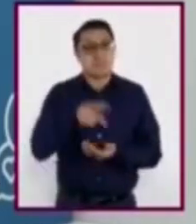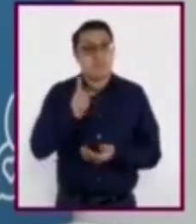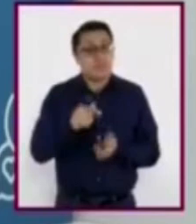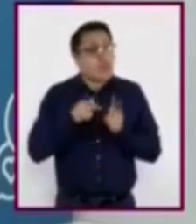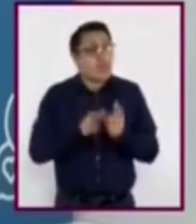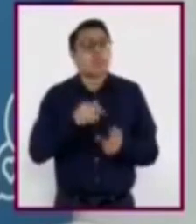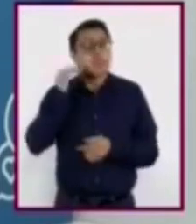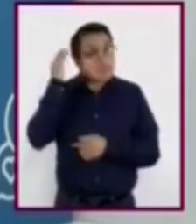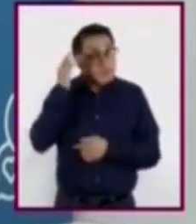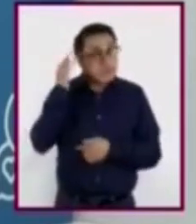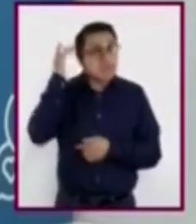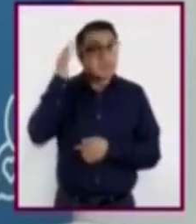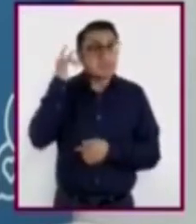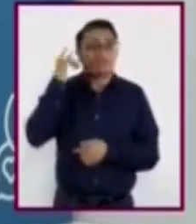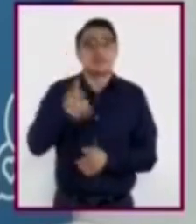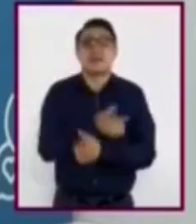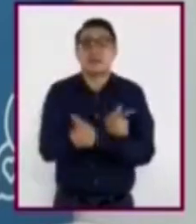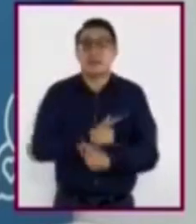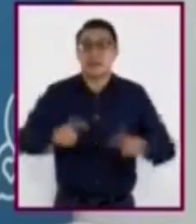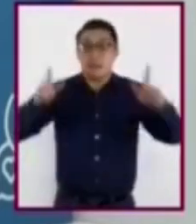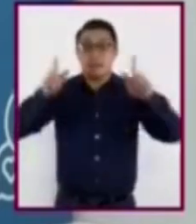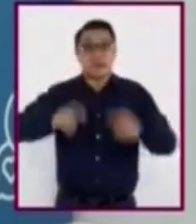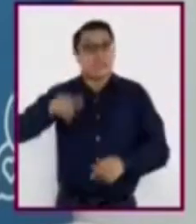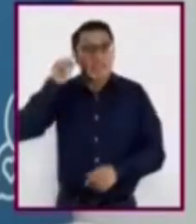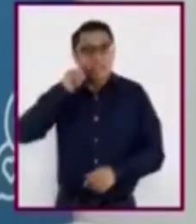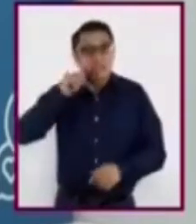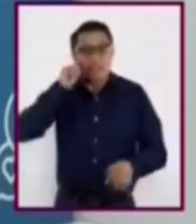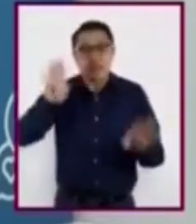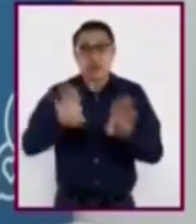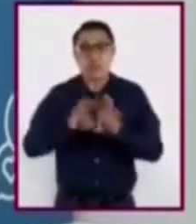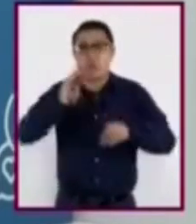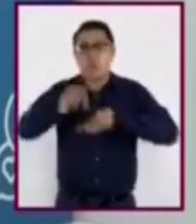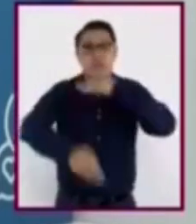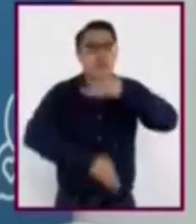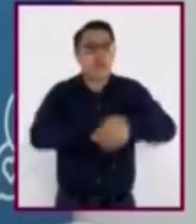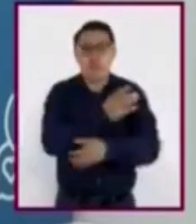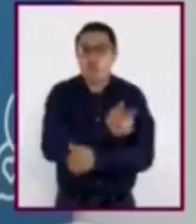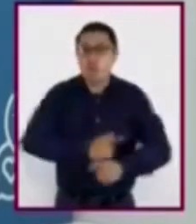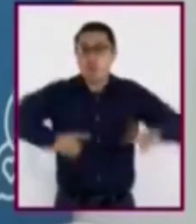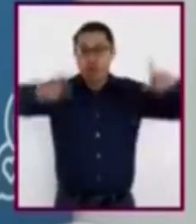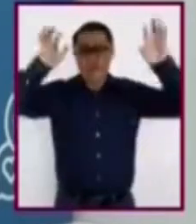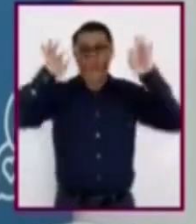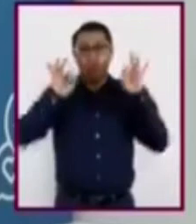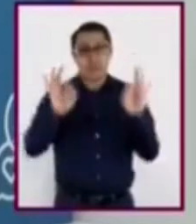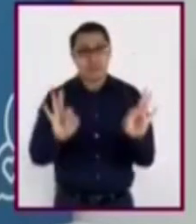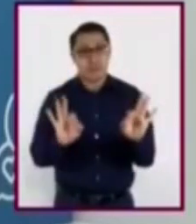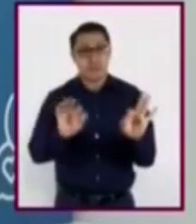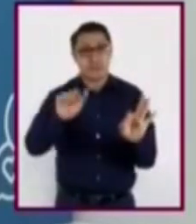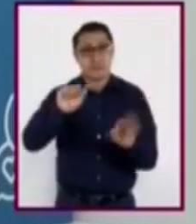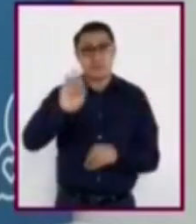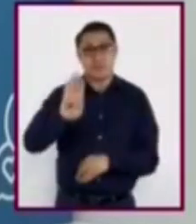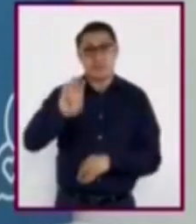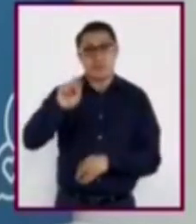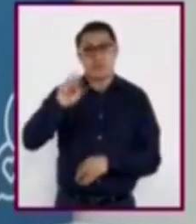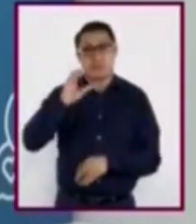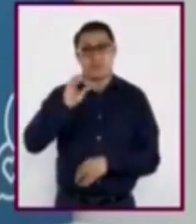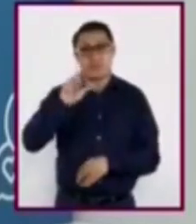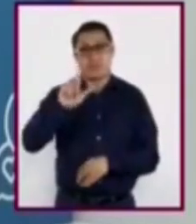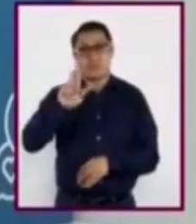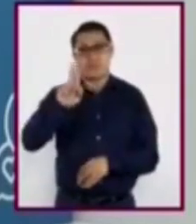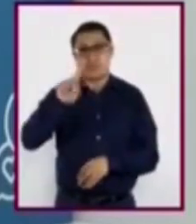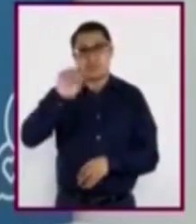libertad puede ejercerse de manera absoluta? No. No puede ser absoluta porque vivimos en sociedad